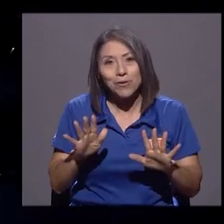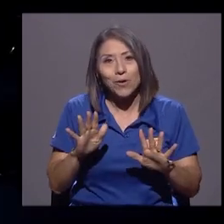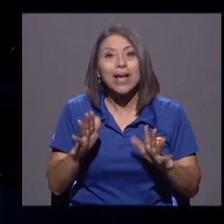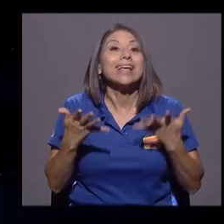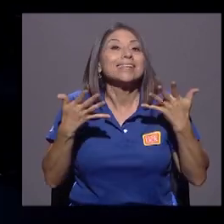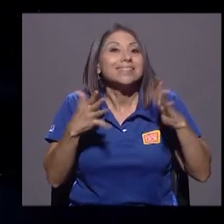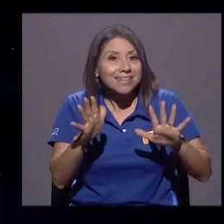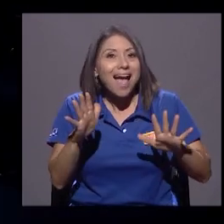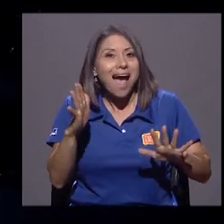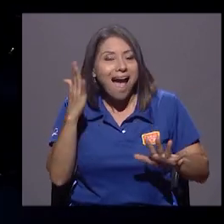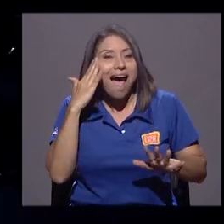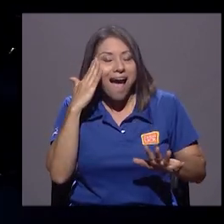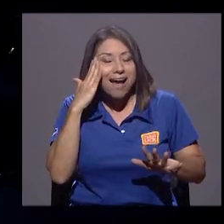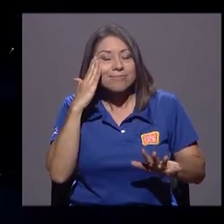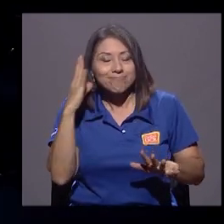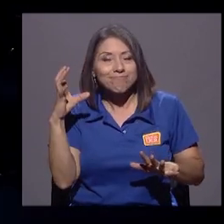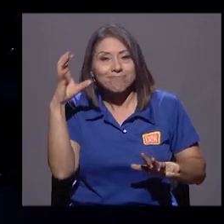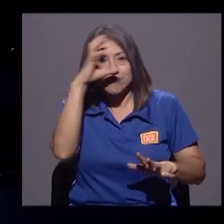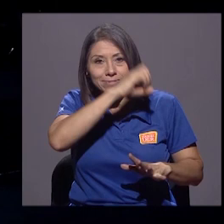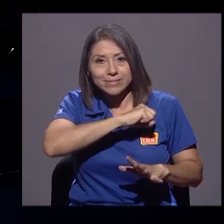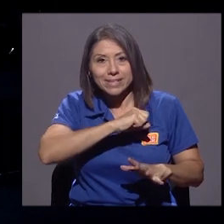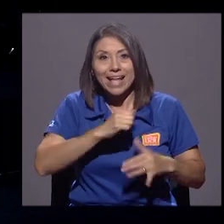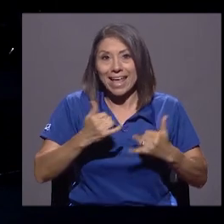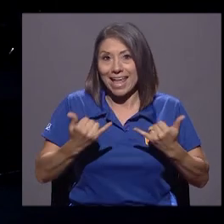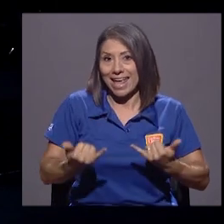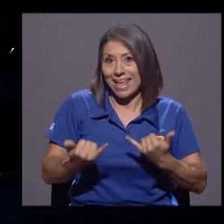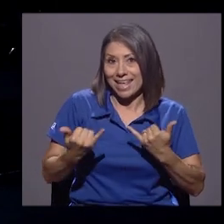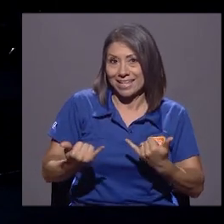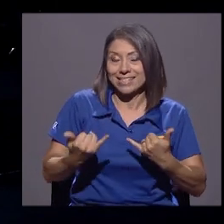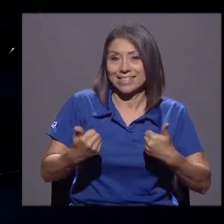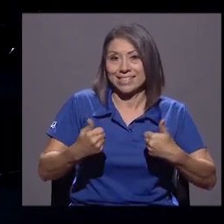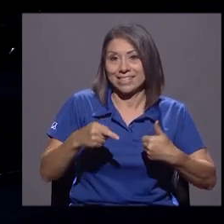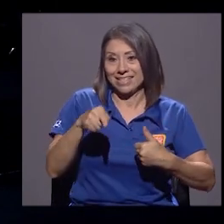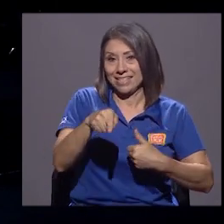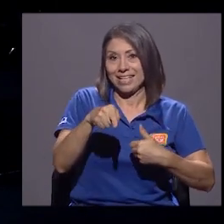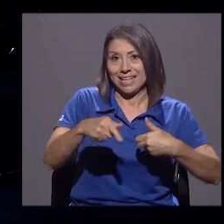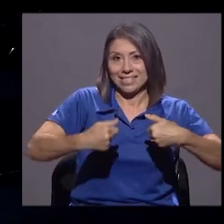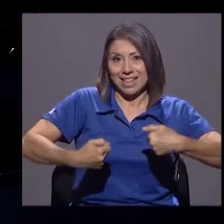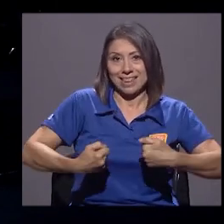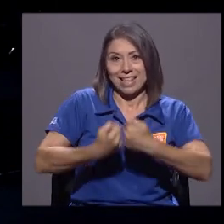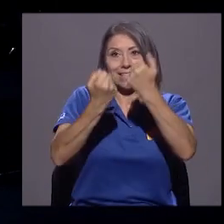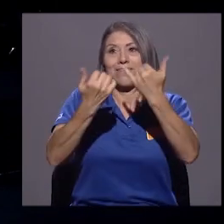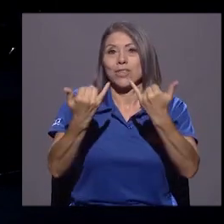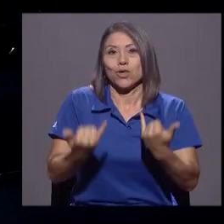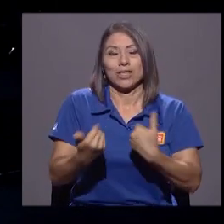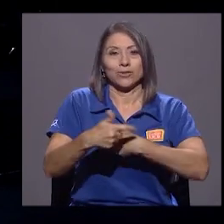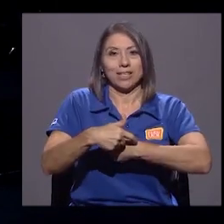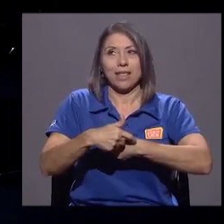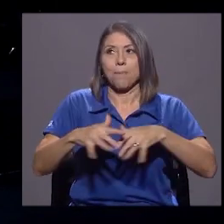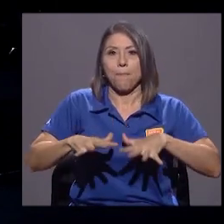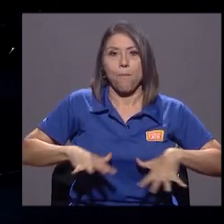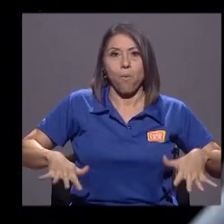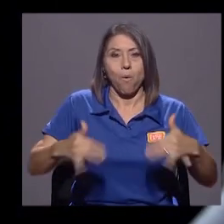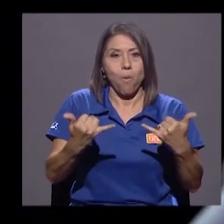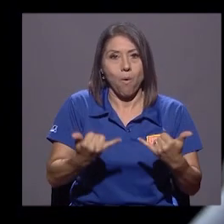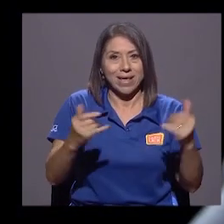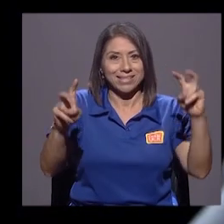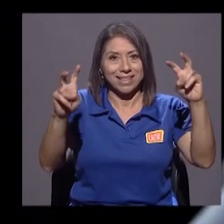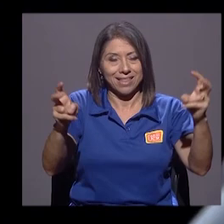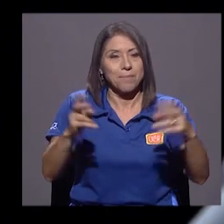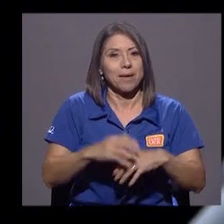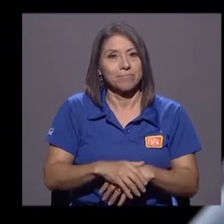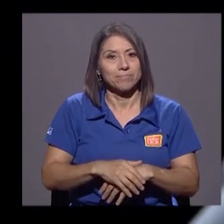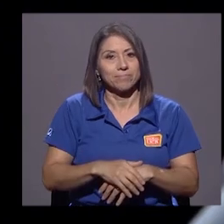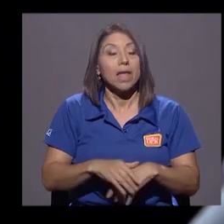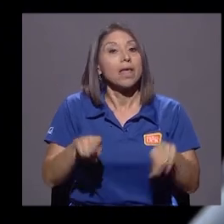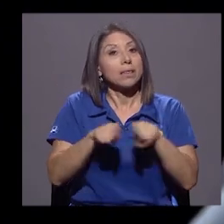hay conciencia de que este es el desafío de nuestro tiempo. Este es el tema de nuestro tiempo y